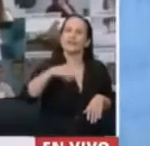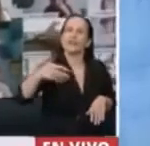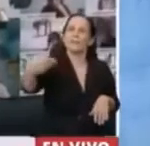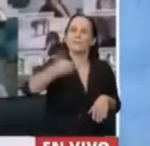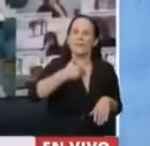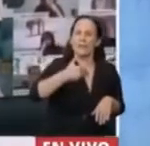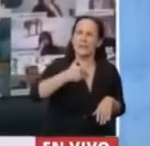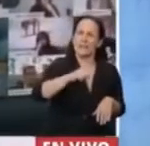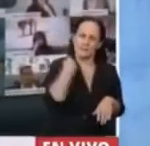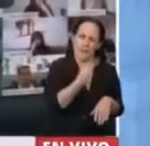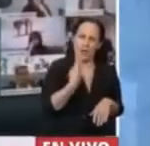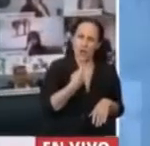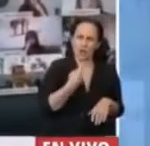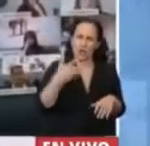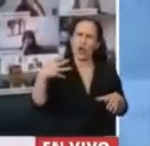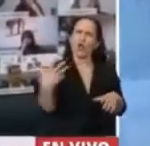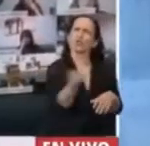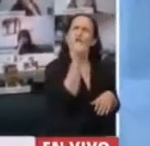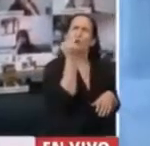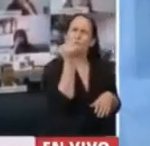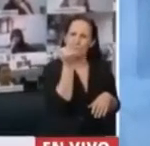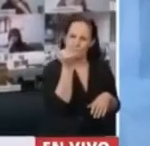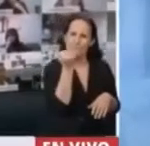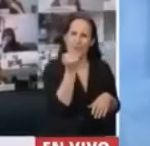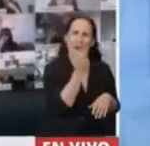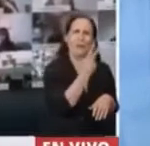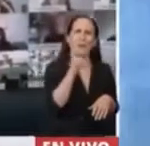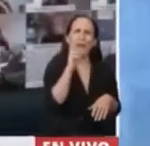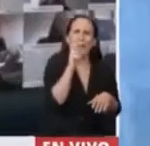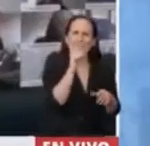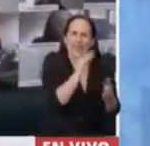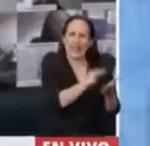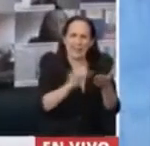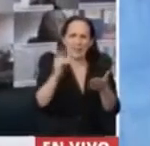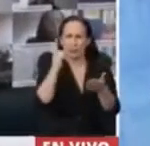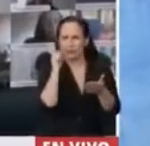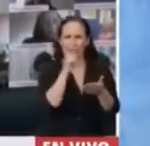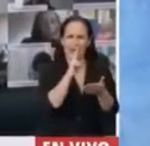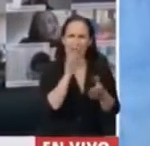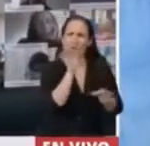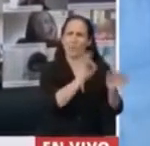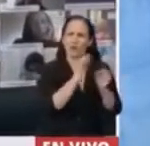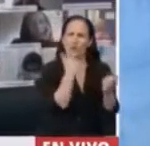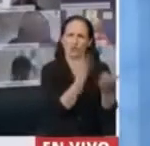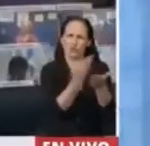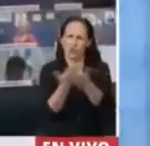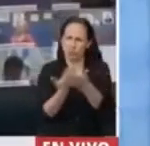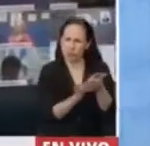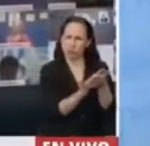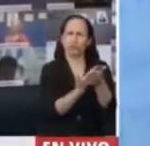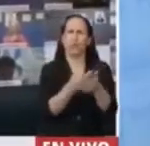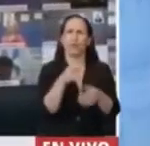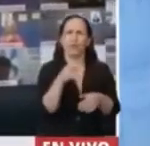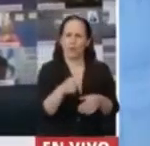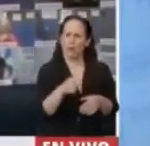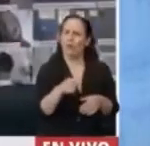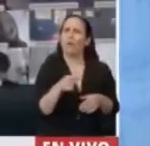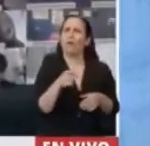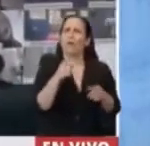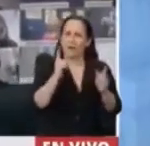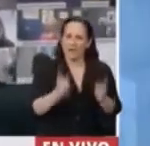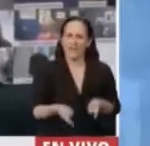rápidamente tomada por todos los 20 diputados y diputadas que presentaron proyectos y fue rápidamente tomada